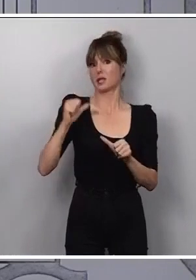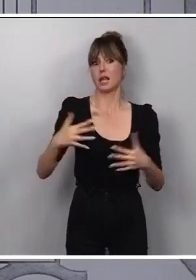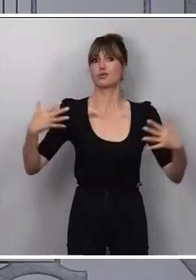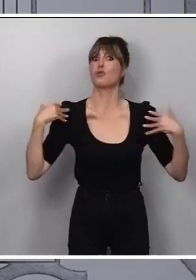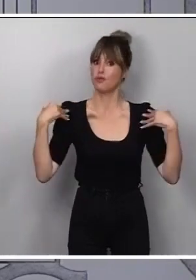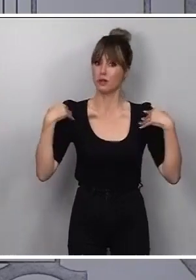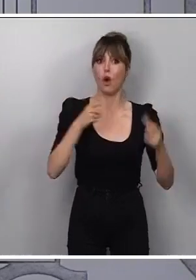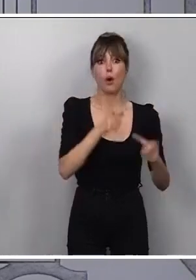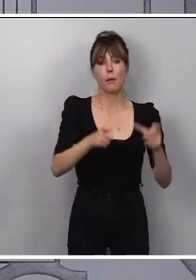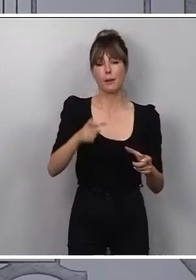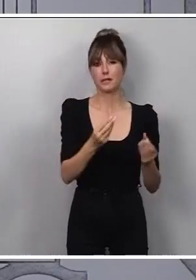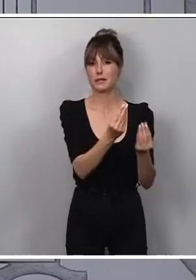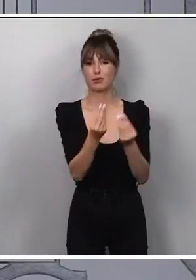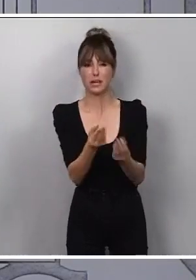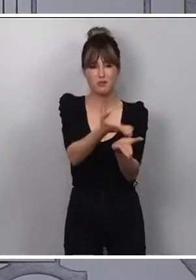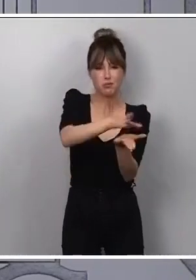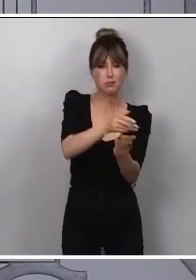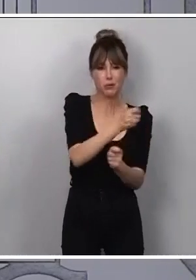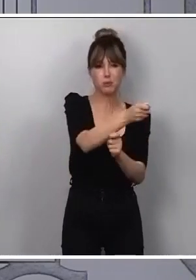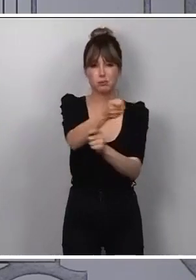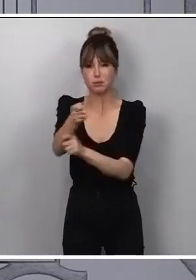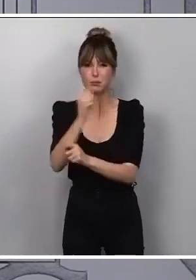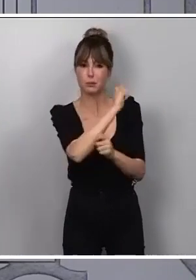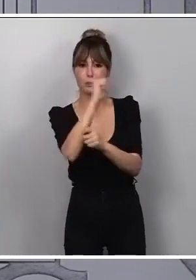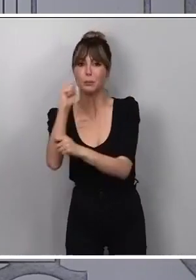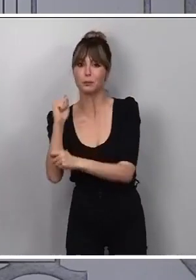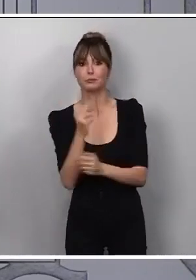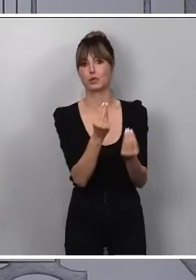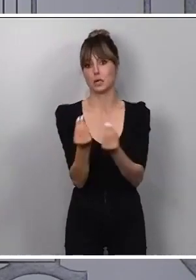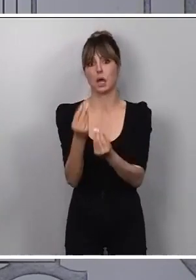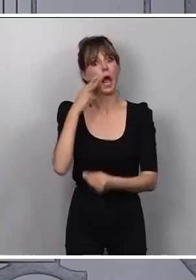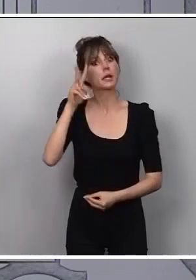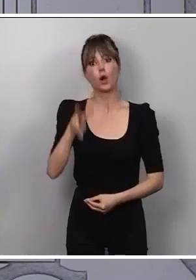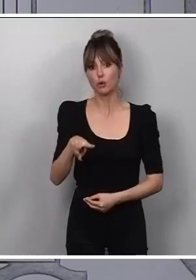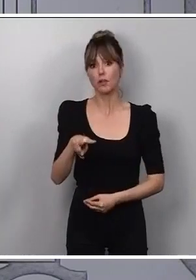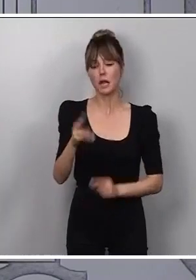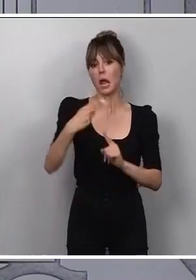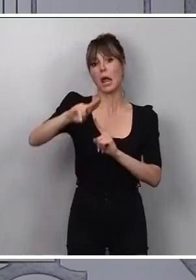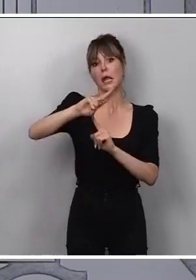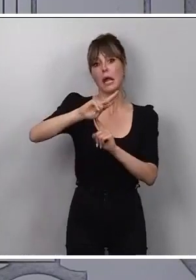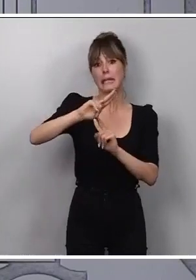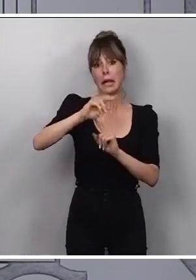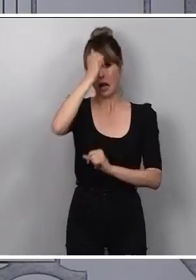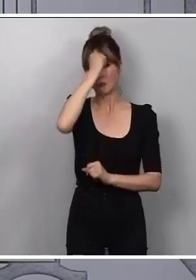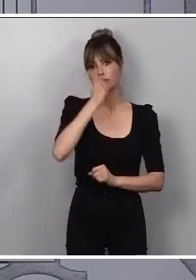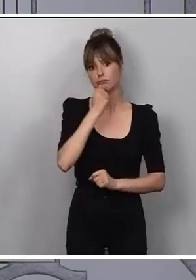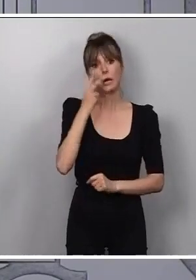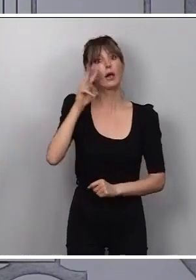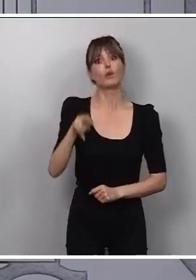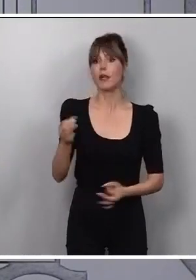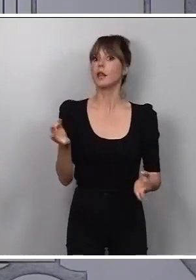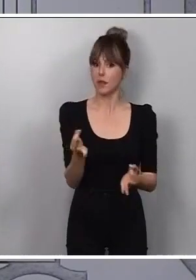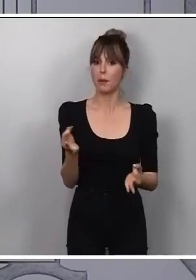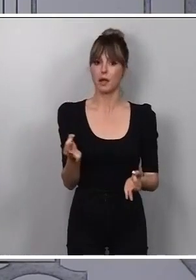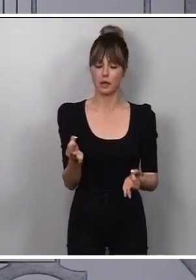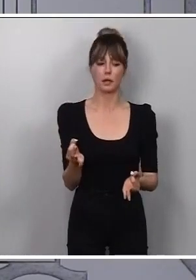personas fueron asesinadas por el terrorismo de ETA. Y no reconocer que ETA fue una banda terrorista, les digo, además ha sido también muy